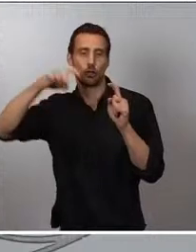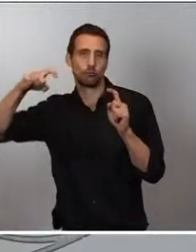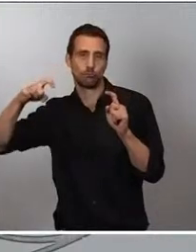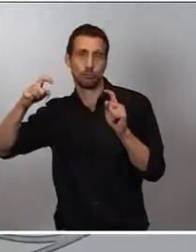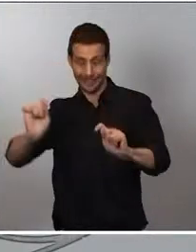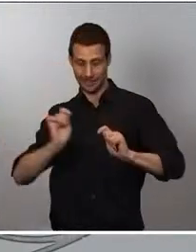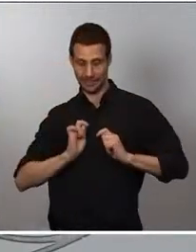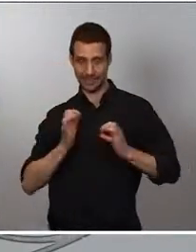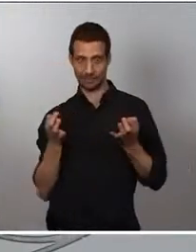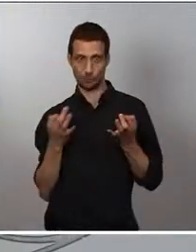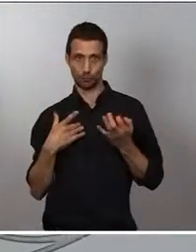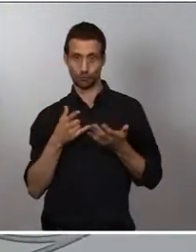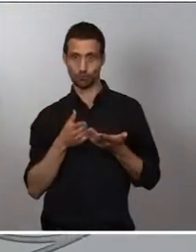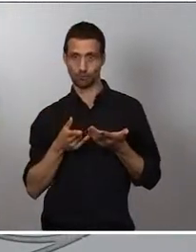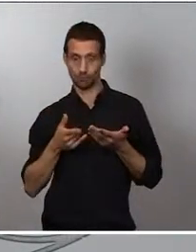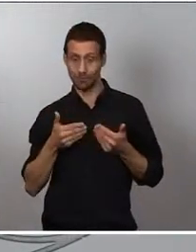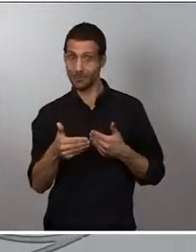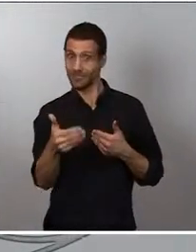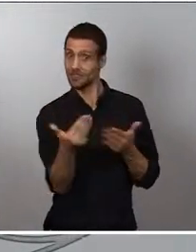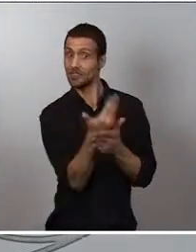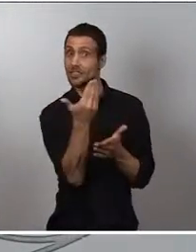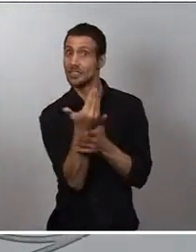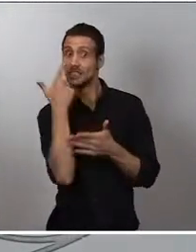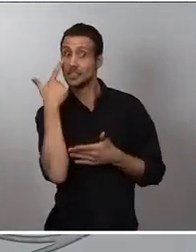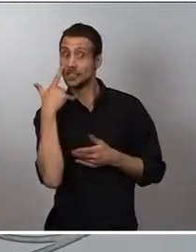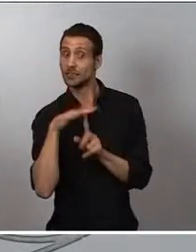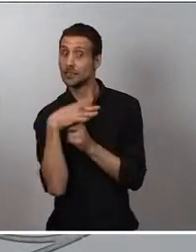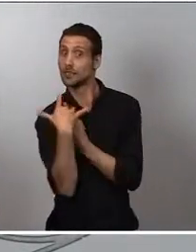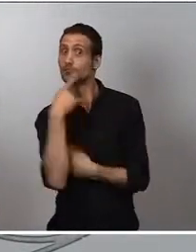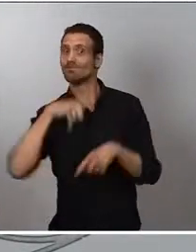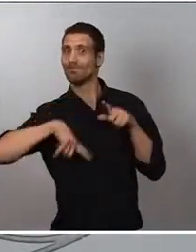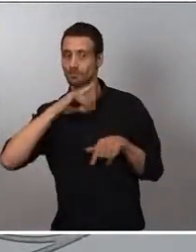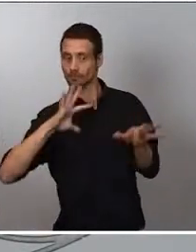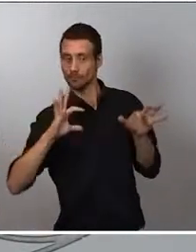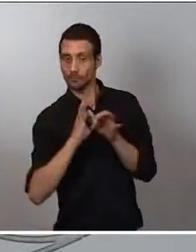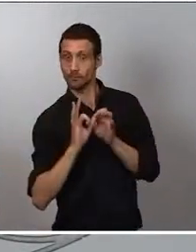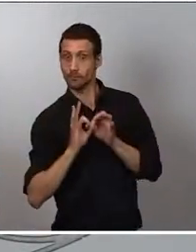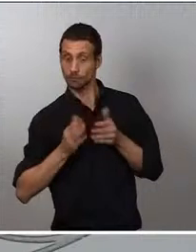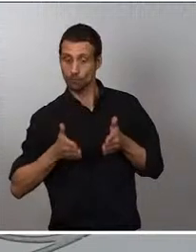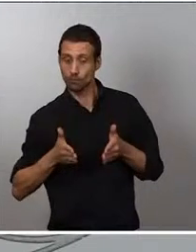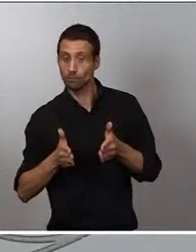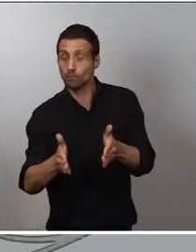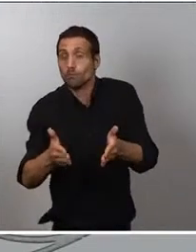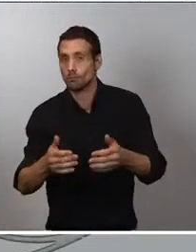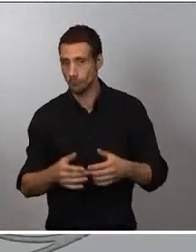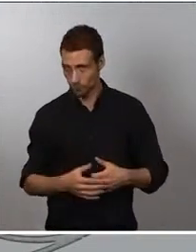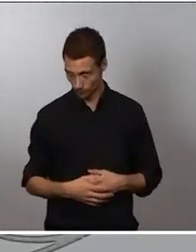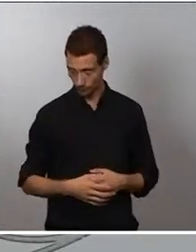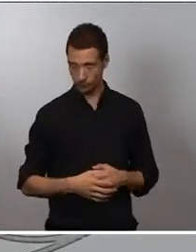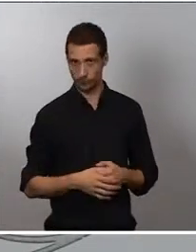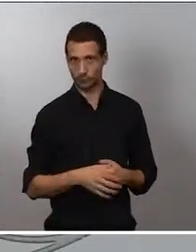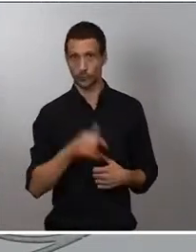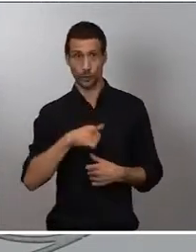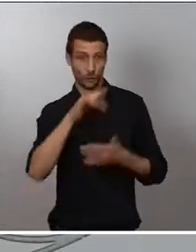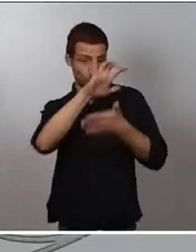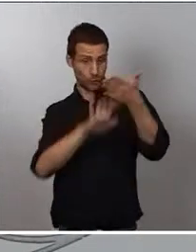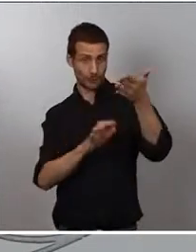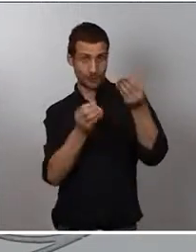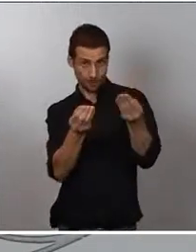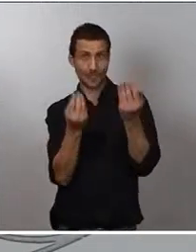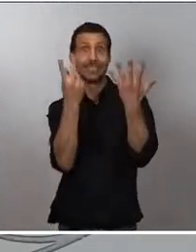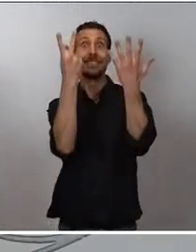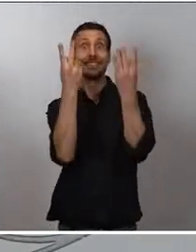próximos días. Y ya tenemos en el informe de hoy que la incidencia acumulada a 7 días está en torno a